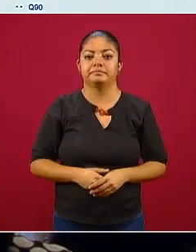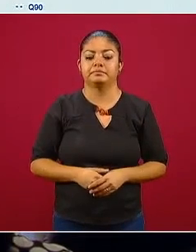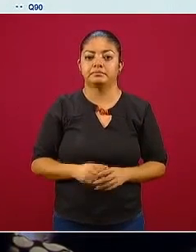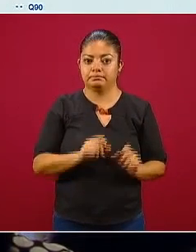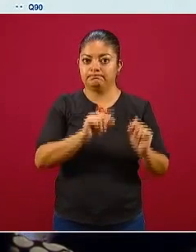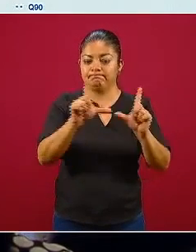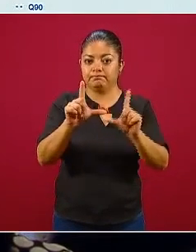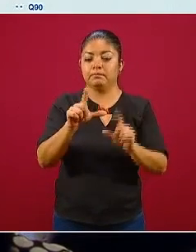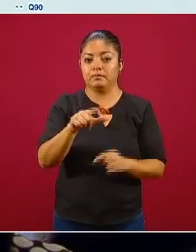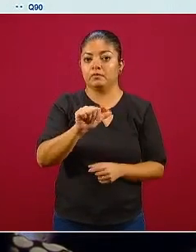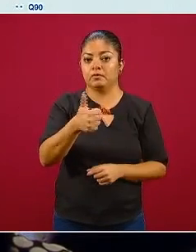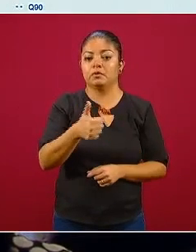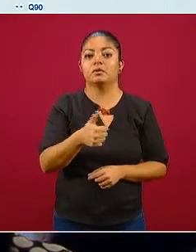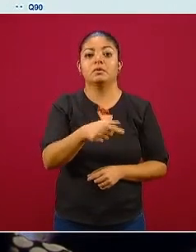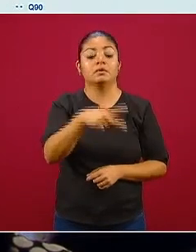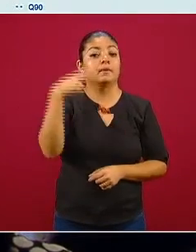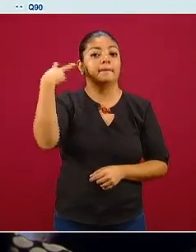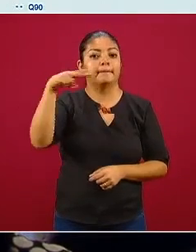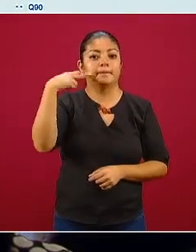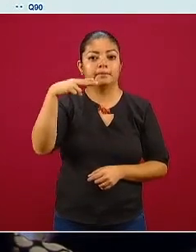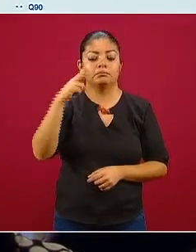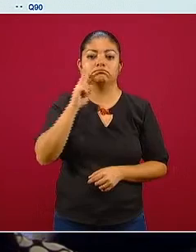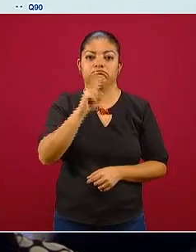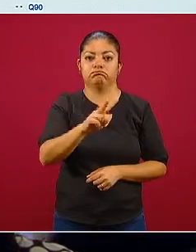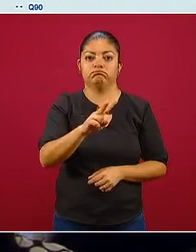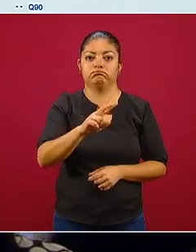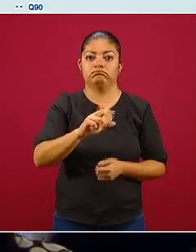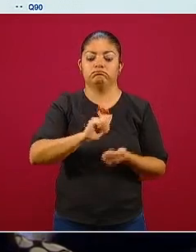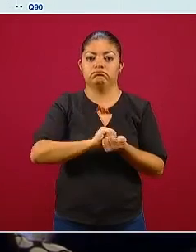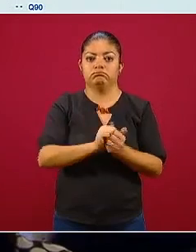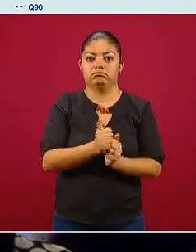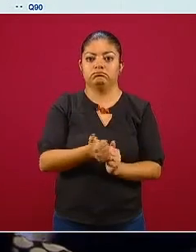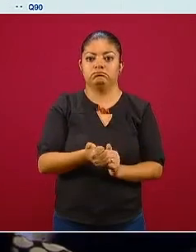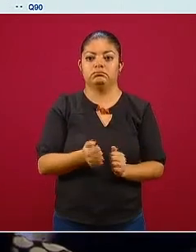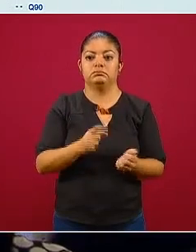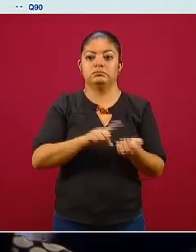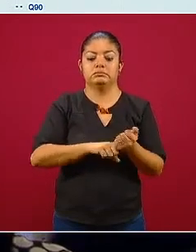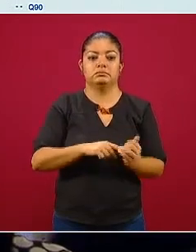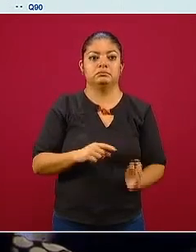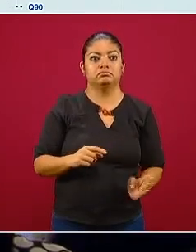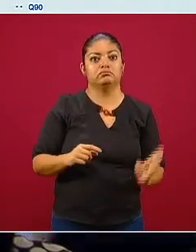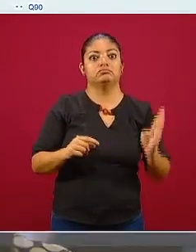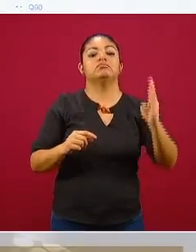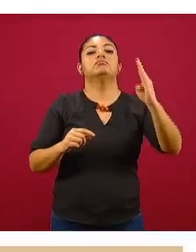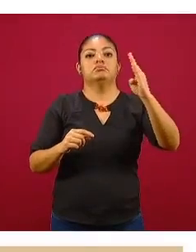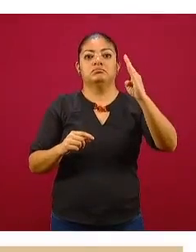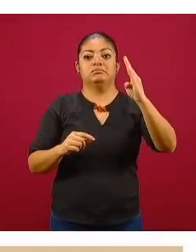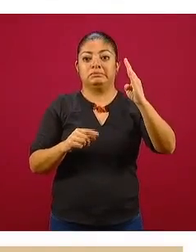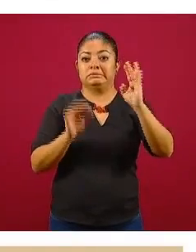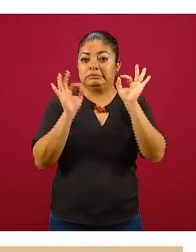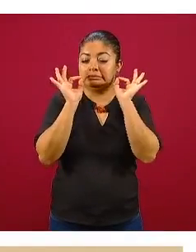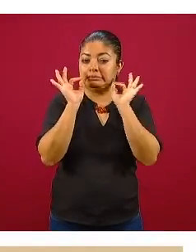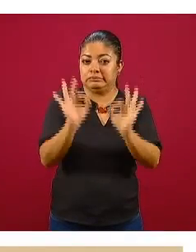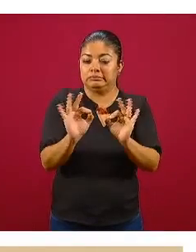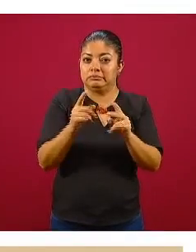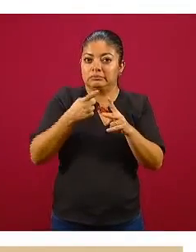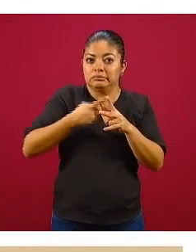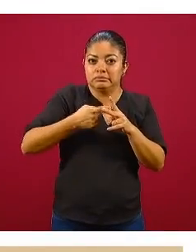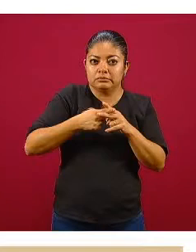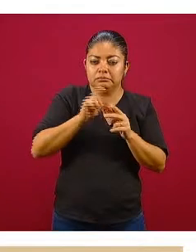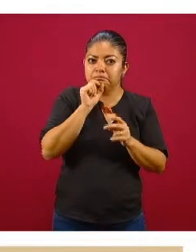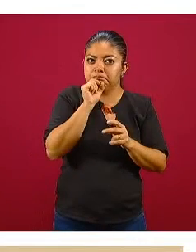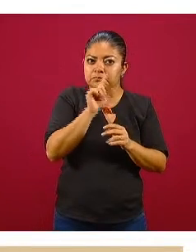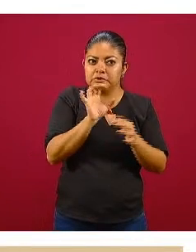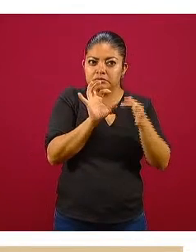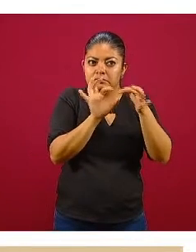Veracruz lo contrario en Veracruz vemos una curva de predicción que converge de manera muy exacta con lo que está ocurriendo